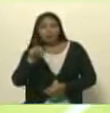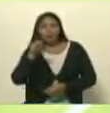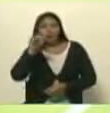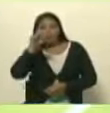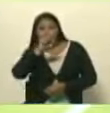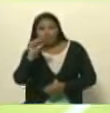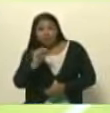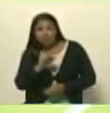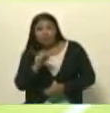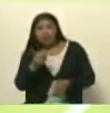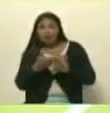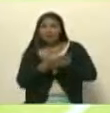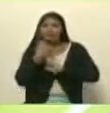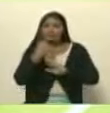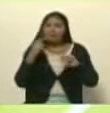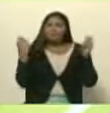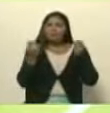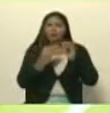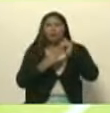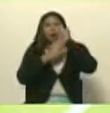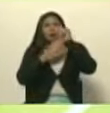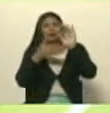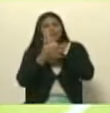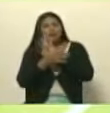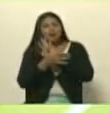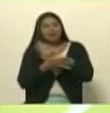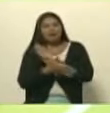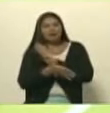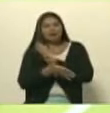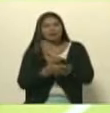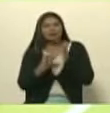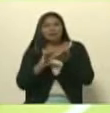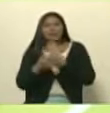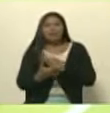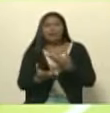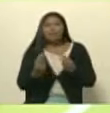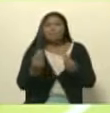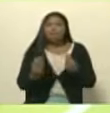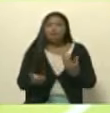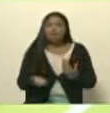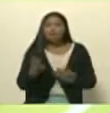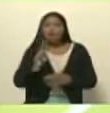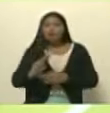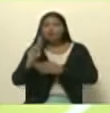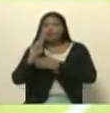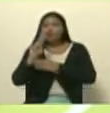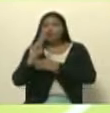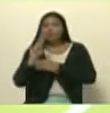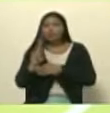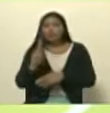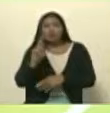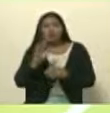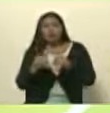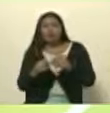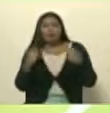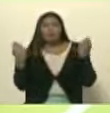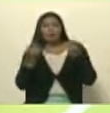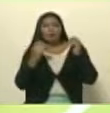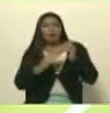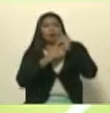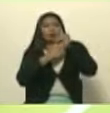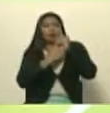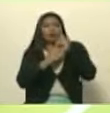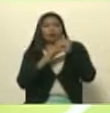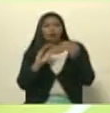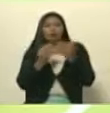utilizas un término vanguardia, que es un término muy utilizado en el concepto de la guerra. Ni la vanguardia ni